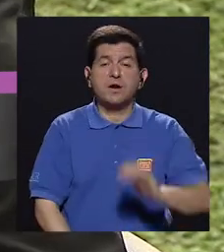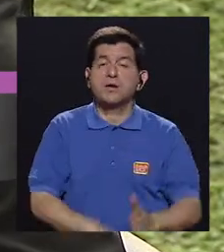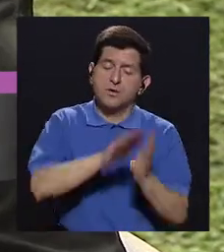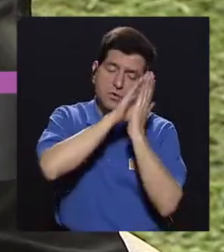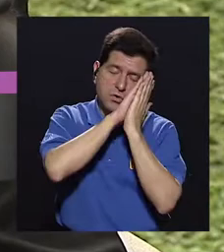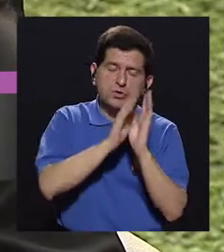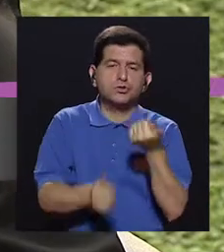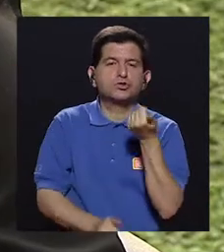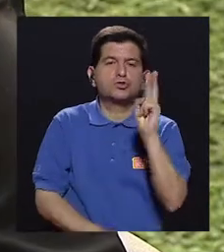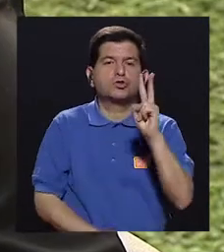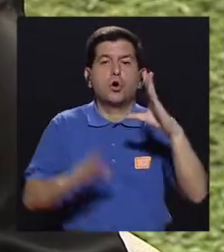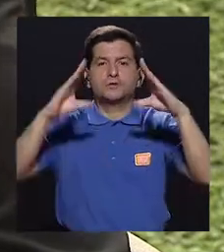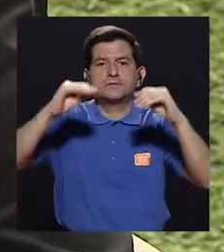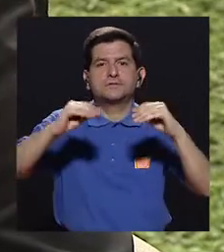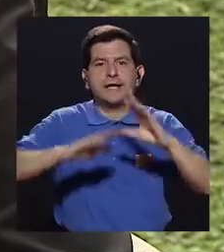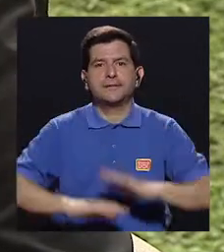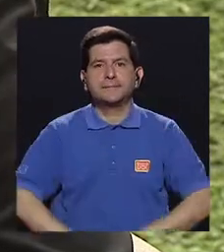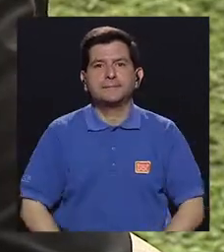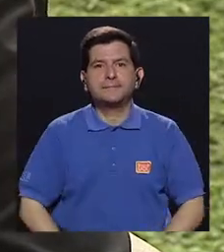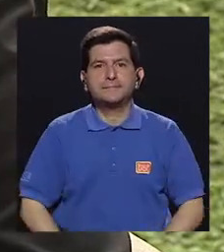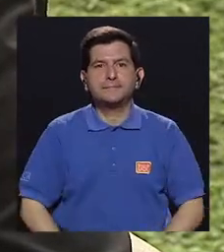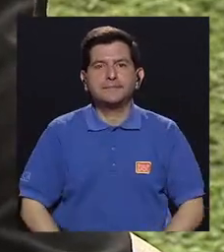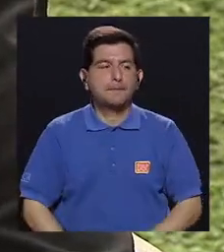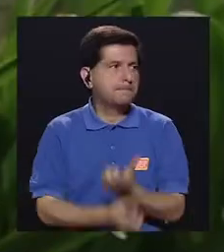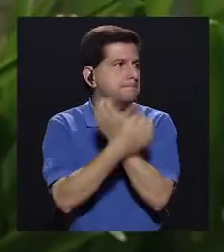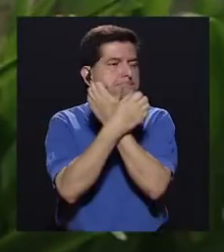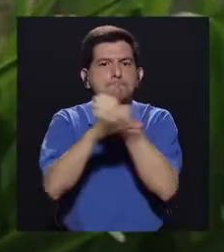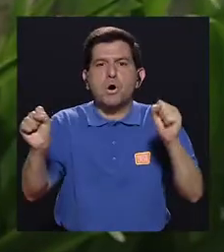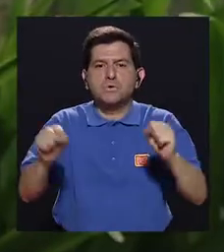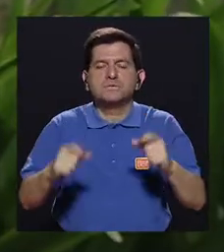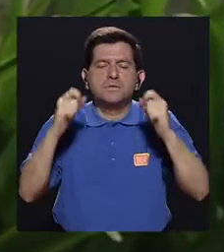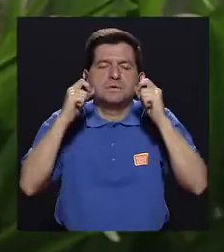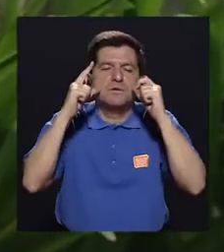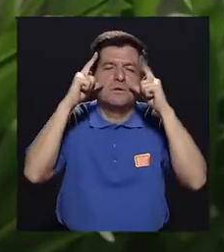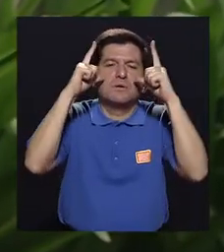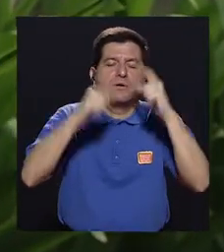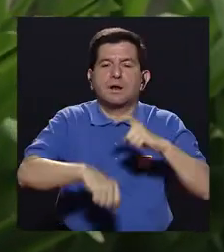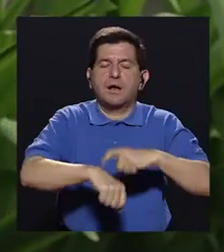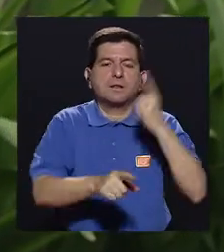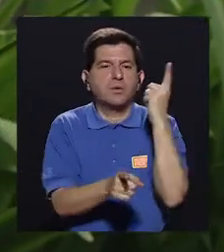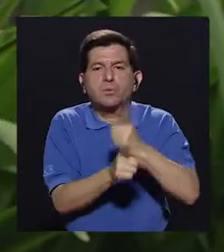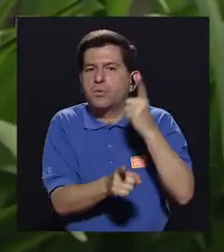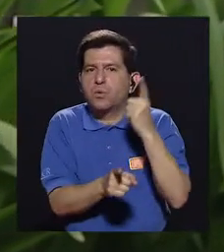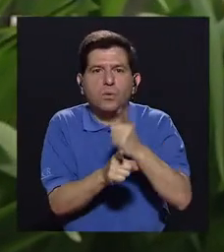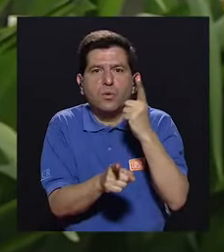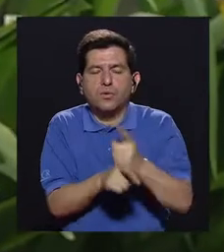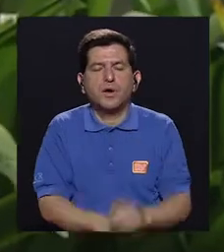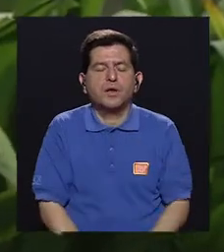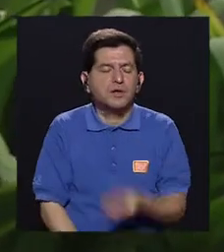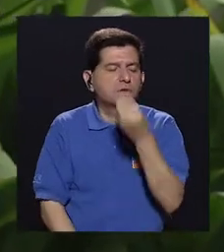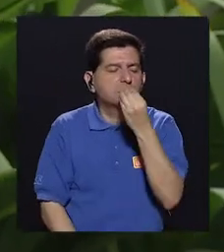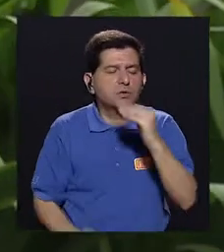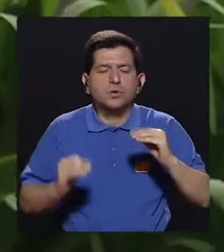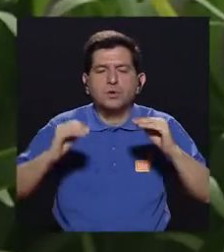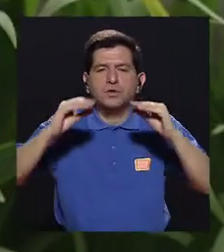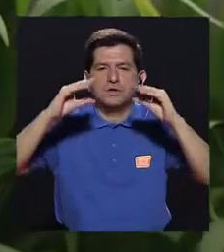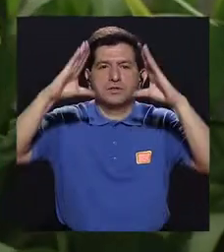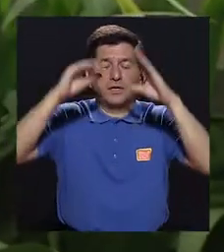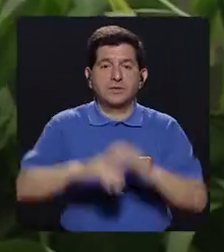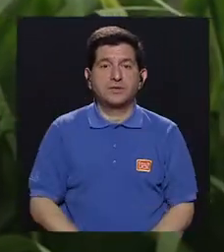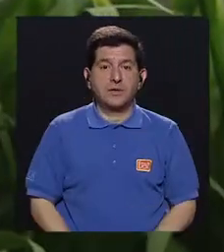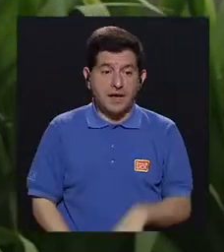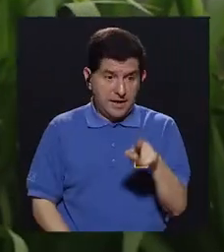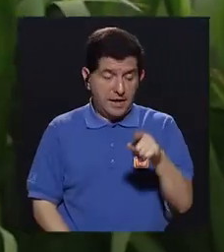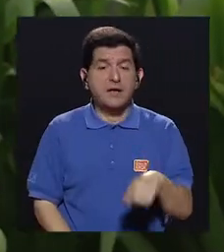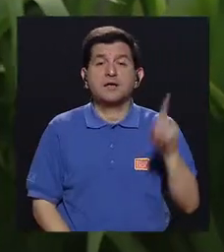niños que se acuestan a las 12 de la noche, ¿verdad? Entonces imposible levantarse a tiempo para desayunar, por ejemplo,